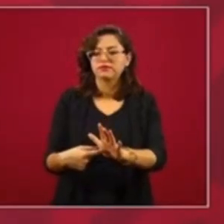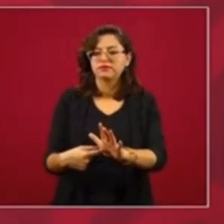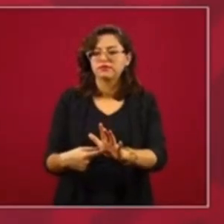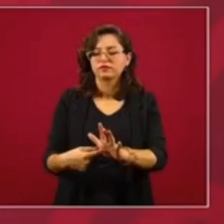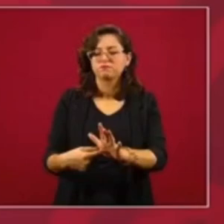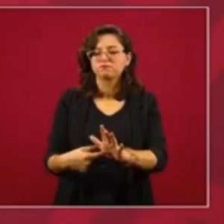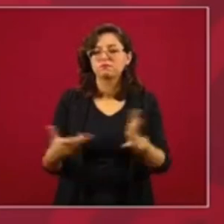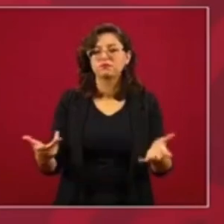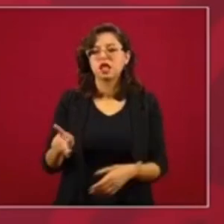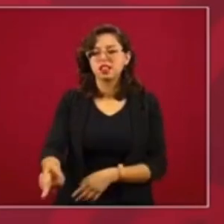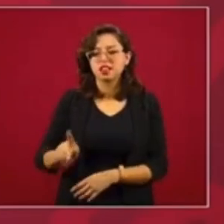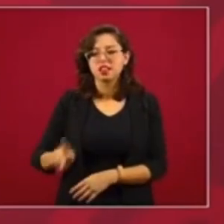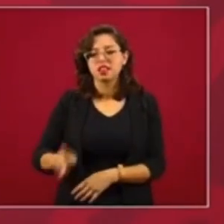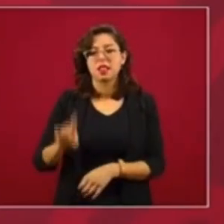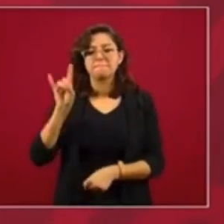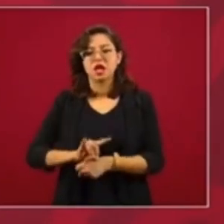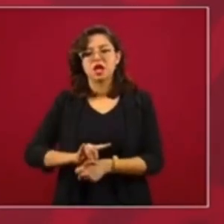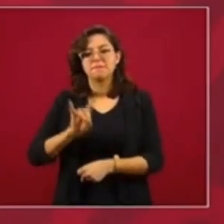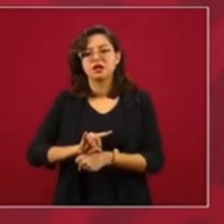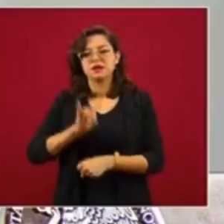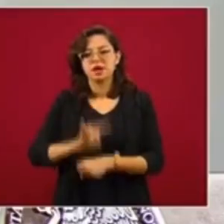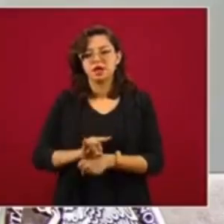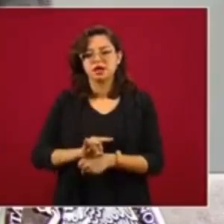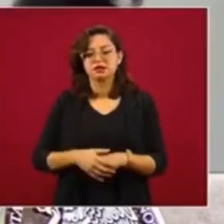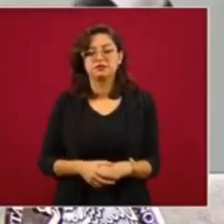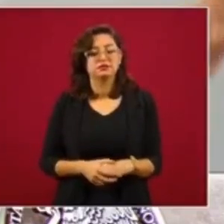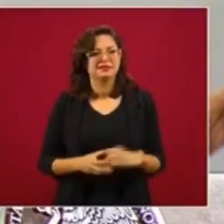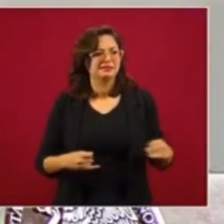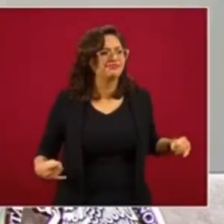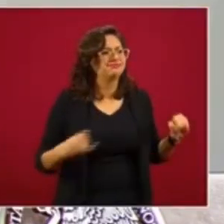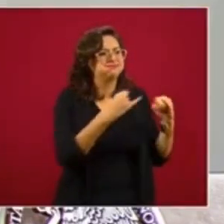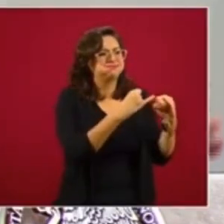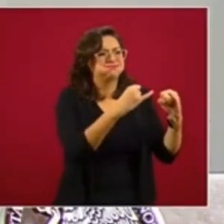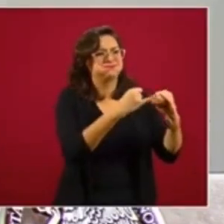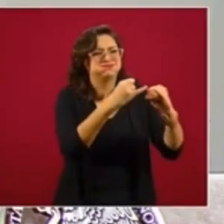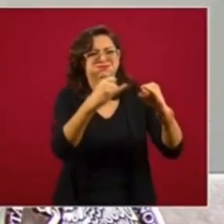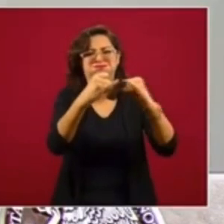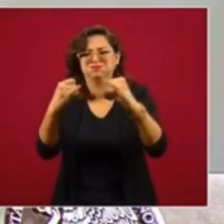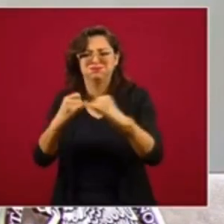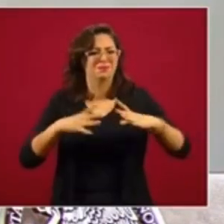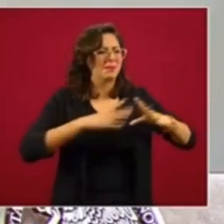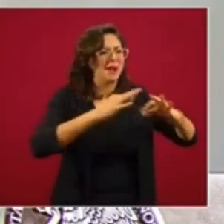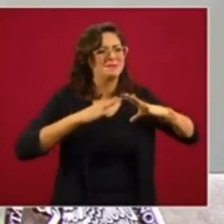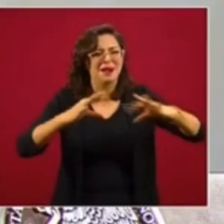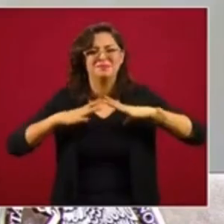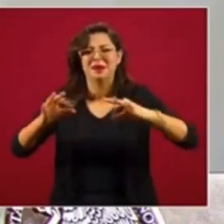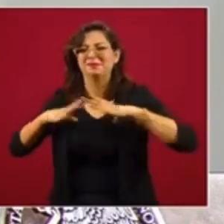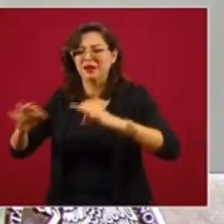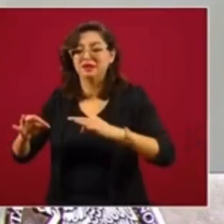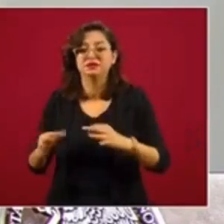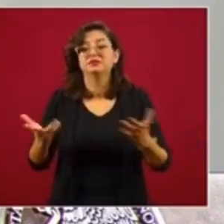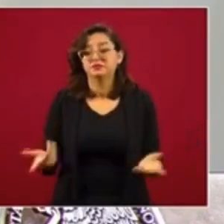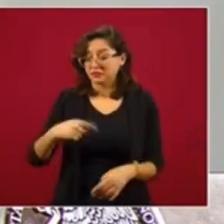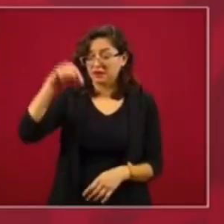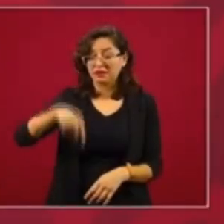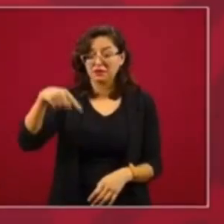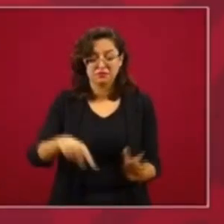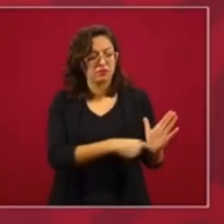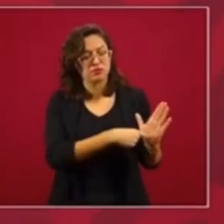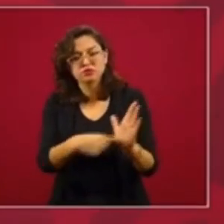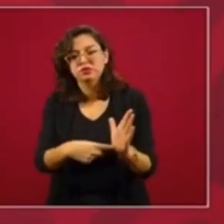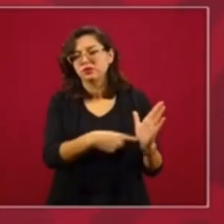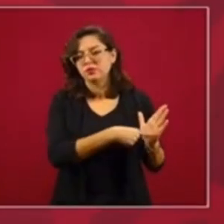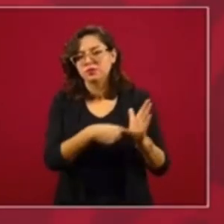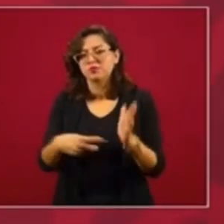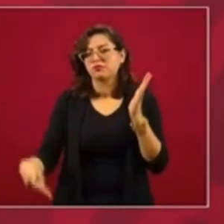pura pantalla, pura simulación. Y crearon organismos para todo. Entonces vamos a ir aquí, dando a